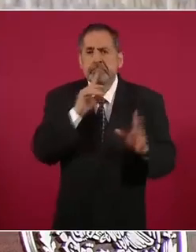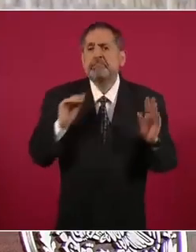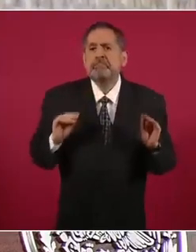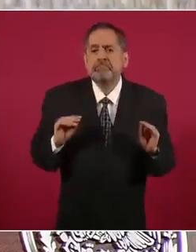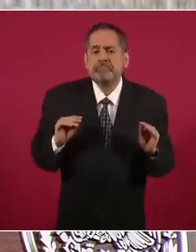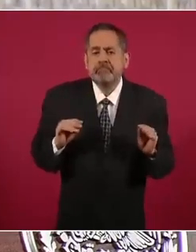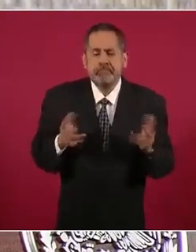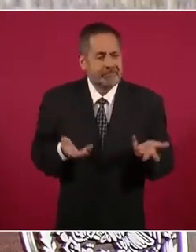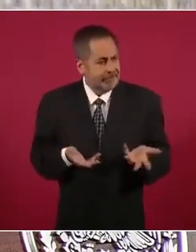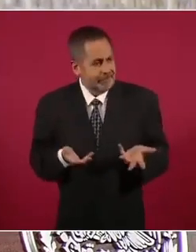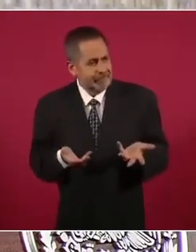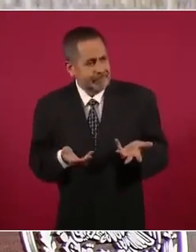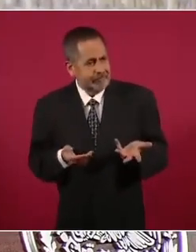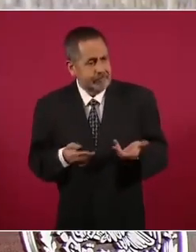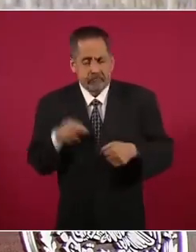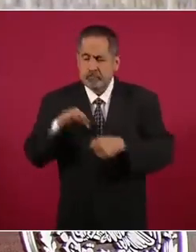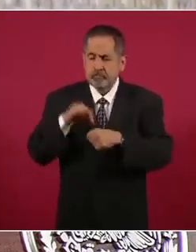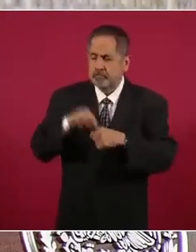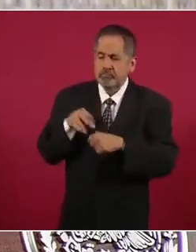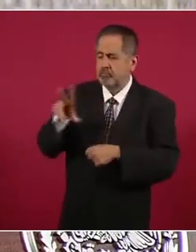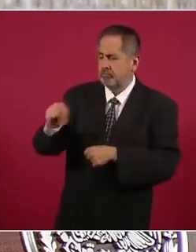de los que votan en contra.